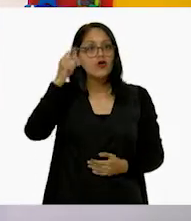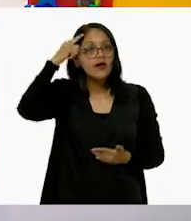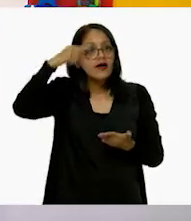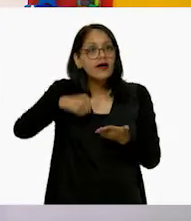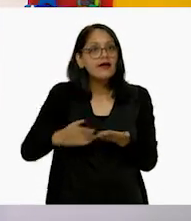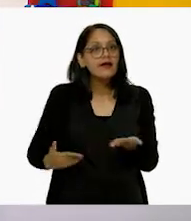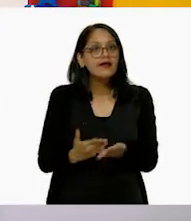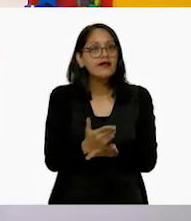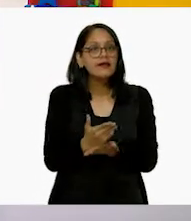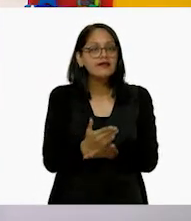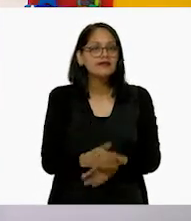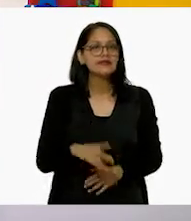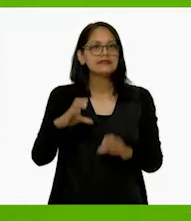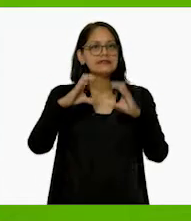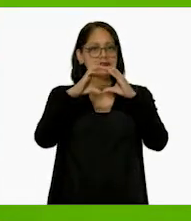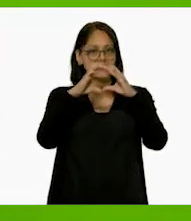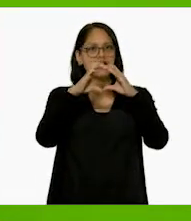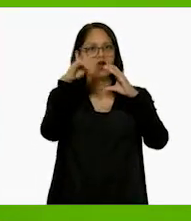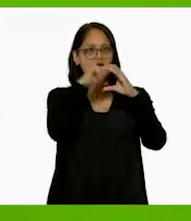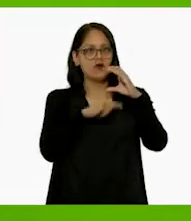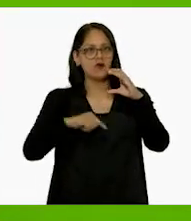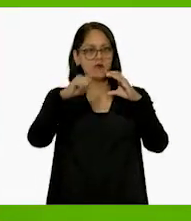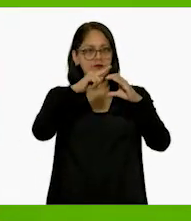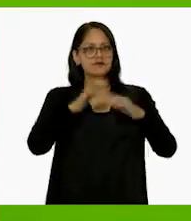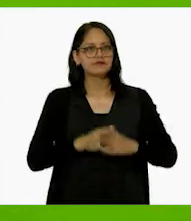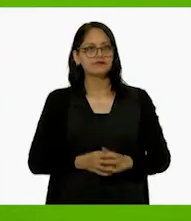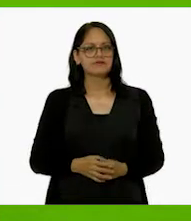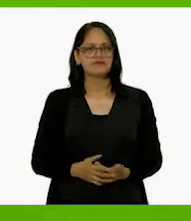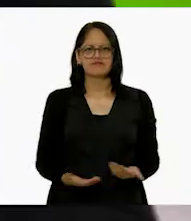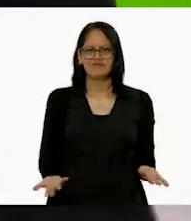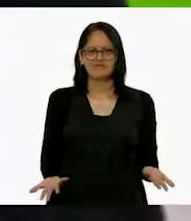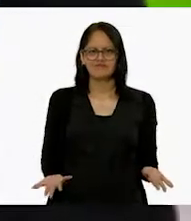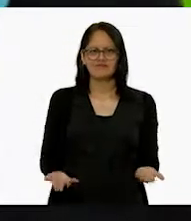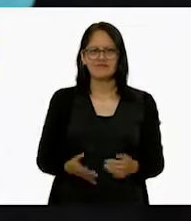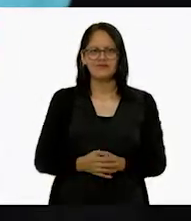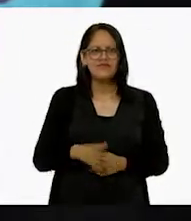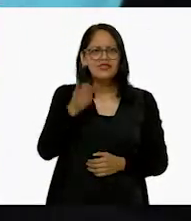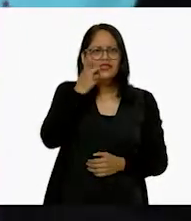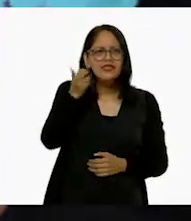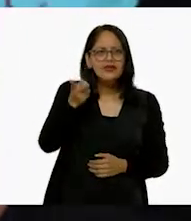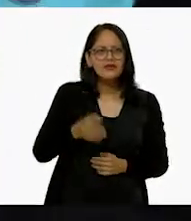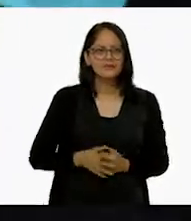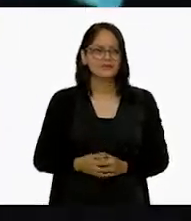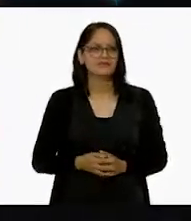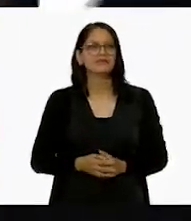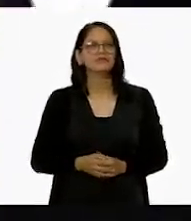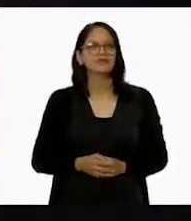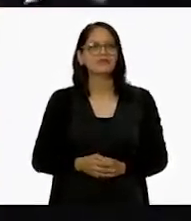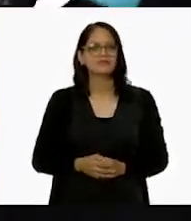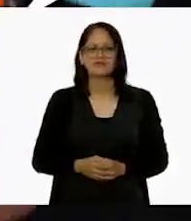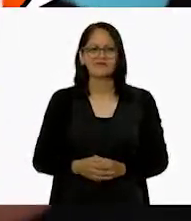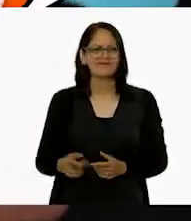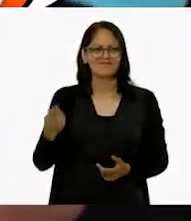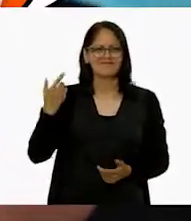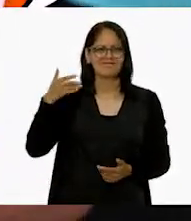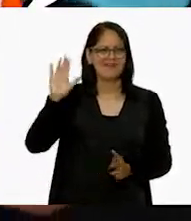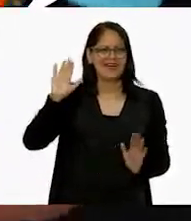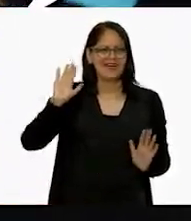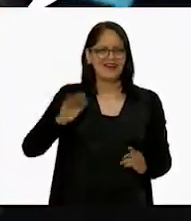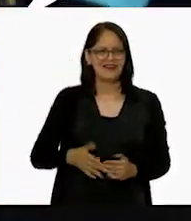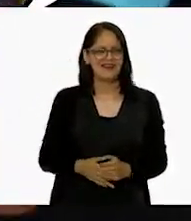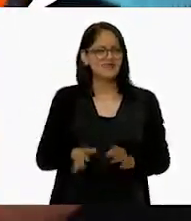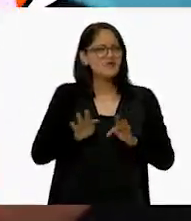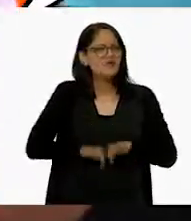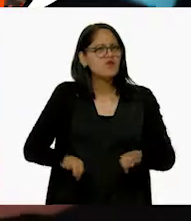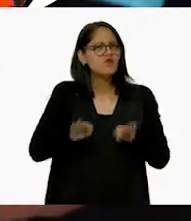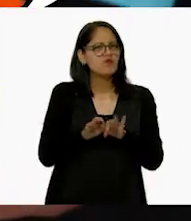¿Quién? El círculo. ¡Ay, no! ¿Qué dijo? Y le dijo lo siguiente. ¿Qué va? El más